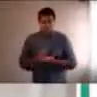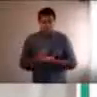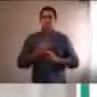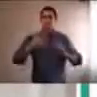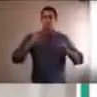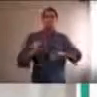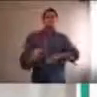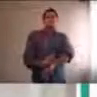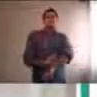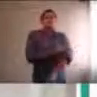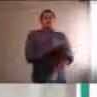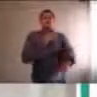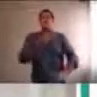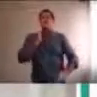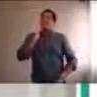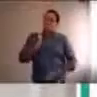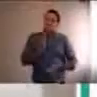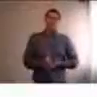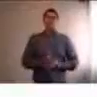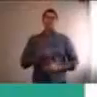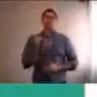tener un espacio de diálogo.